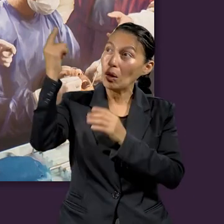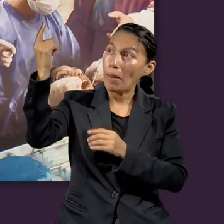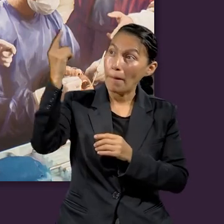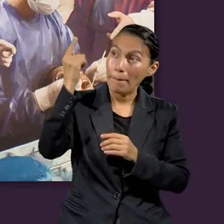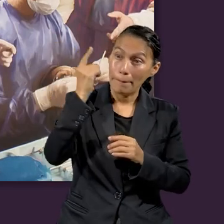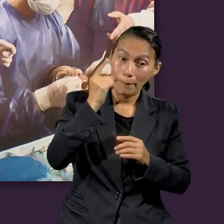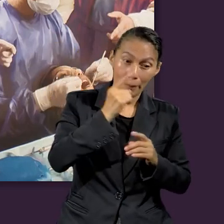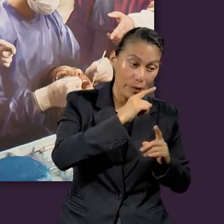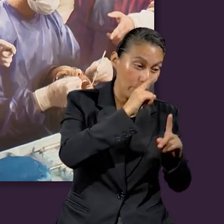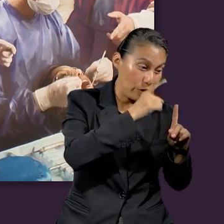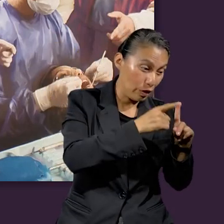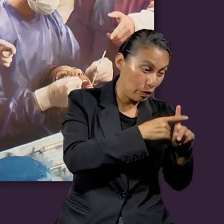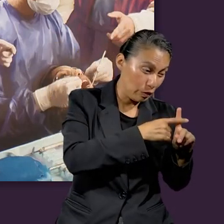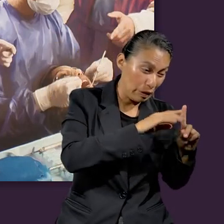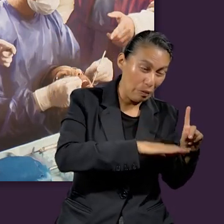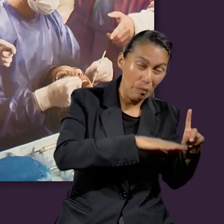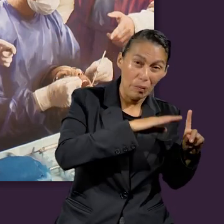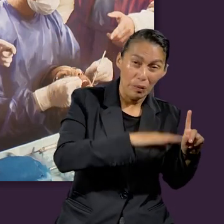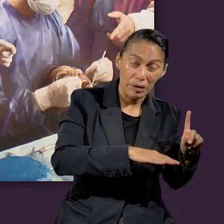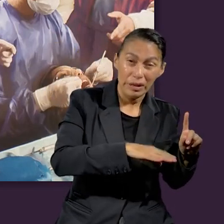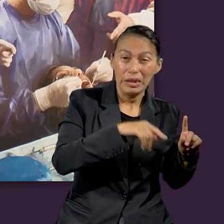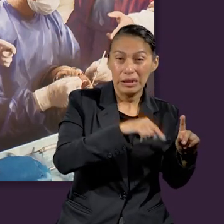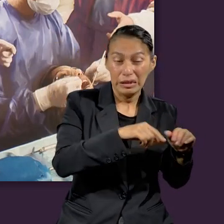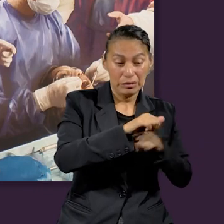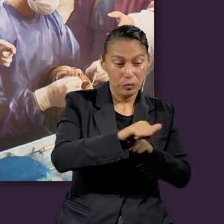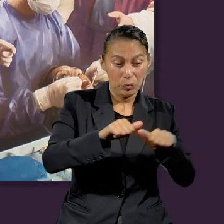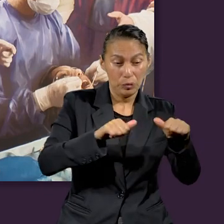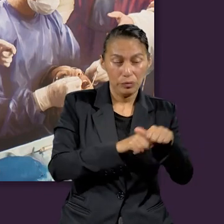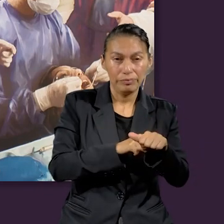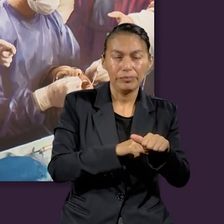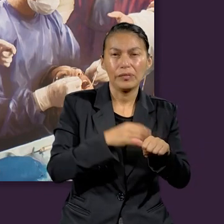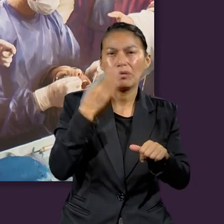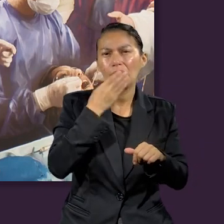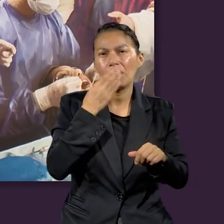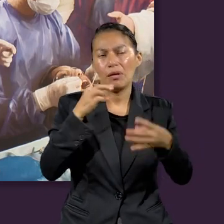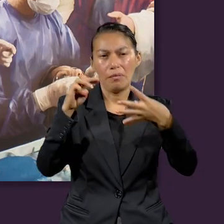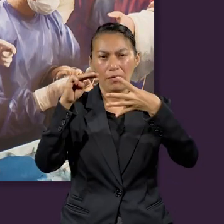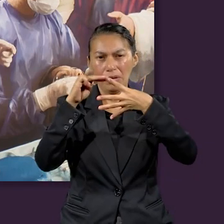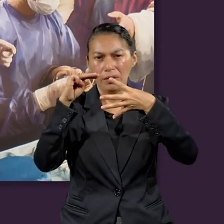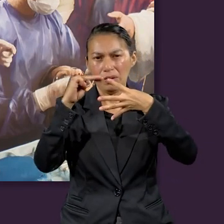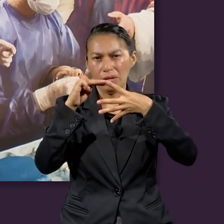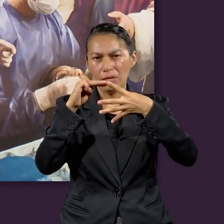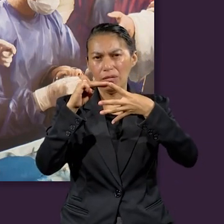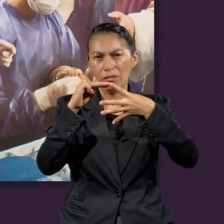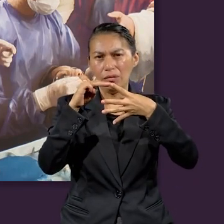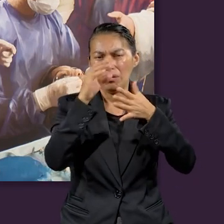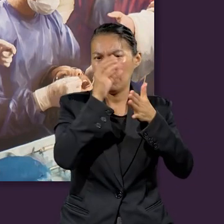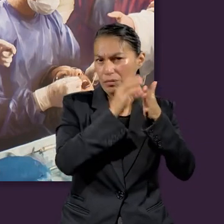por nosotros. Y esto lo podemos encontrar en Mateo, el capítulo